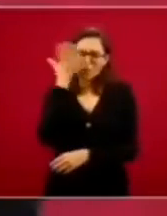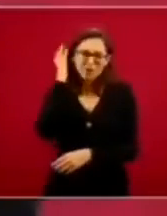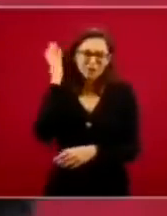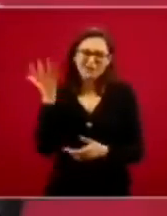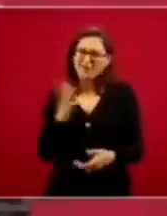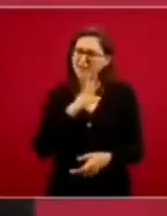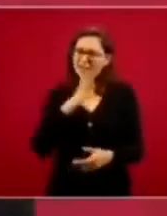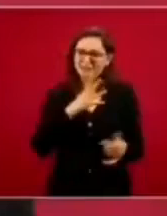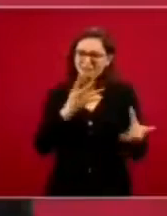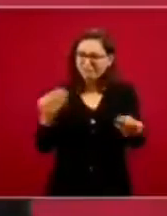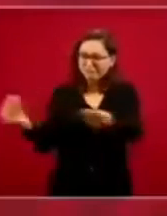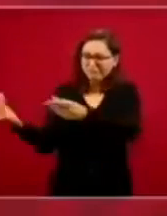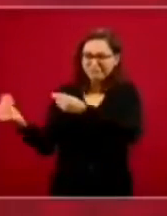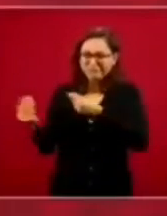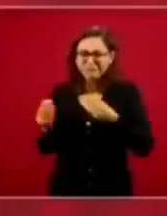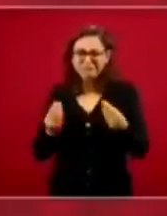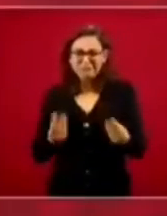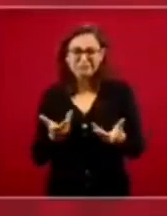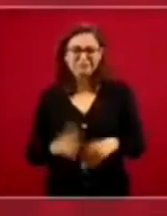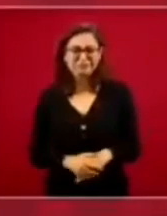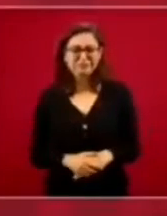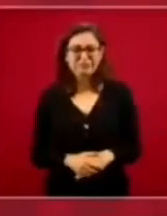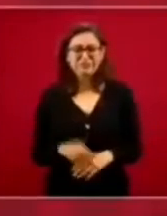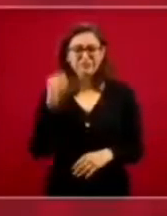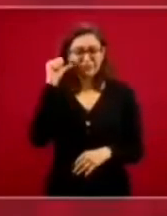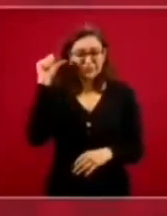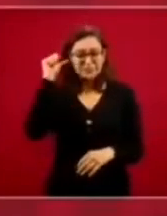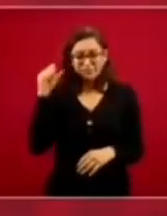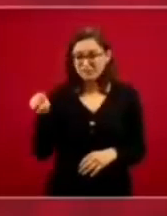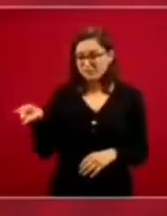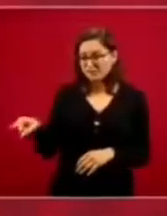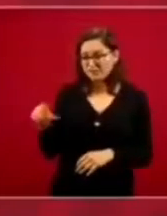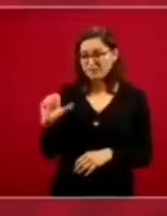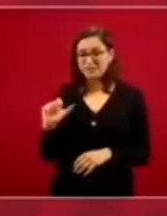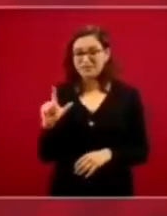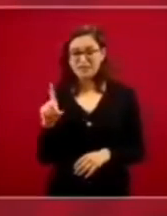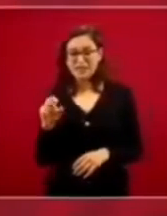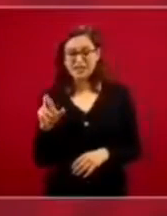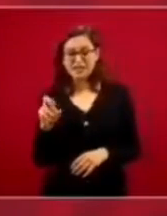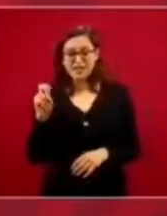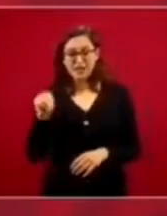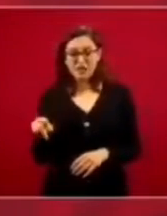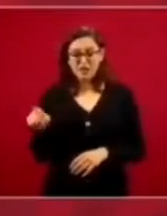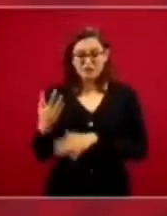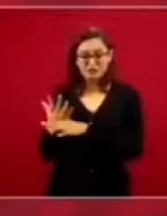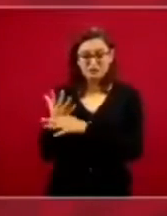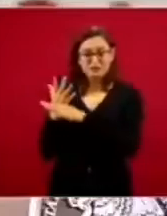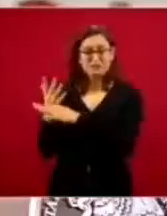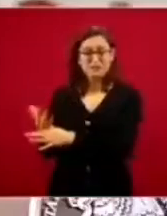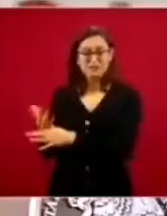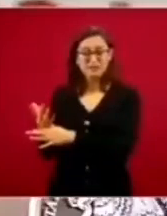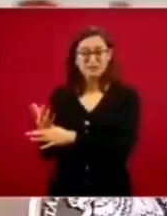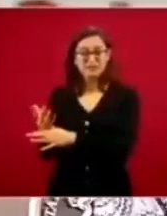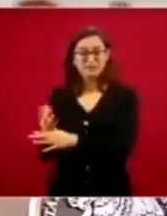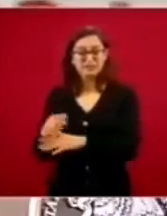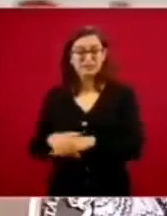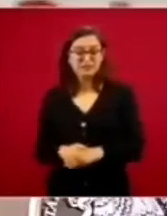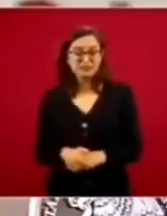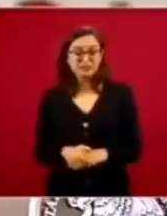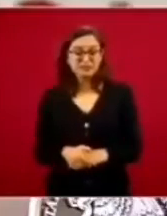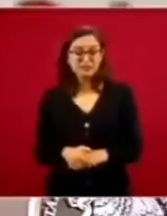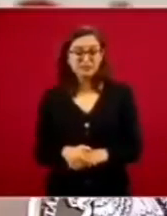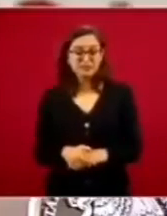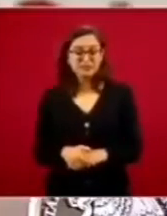les decía, retuitea Calderón un mensaje donde